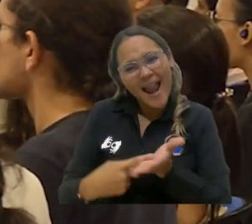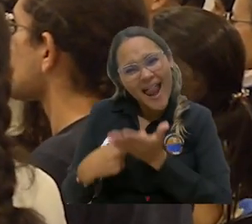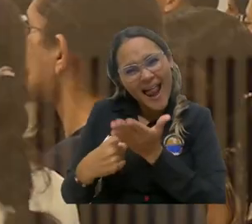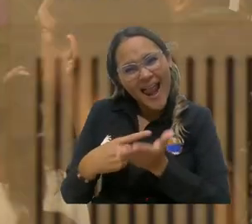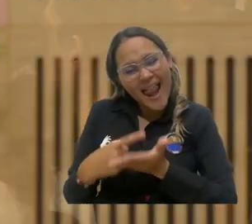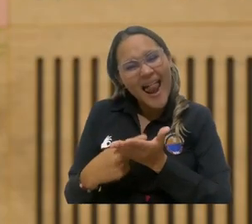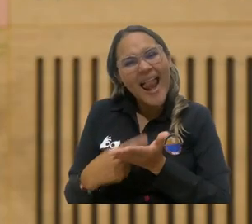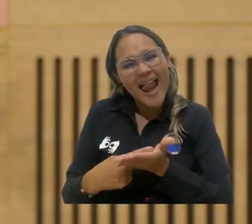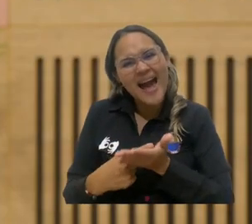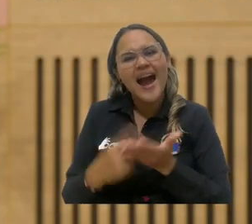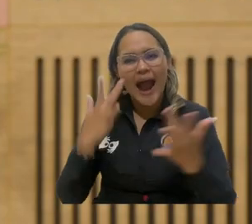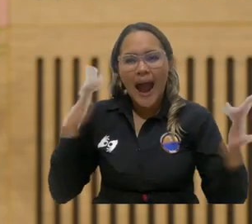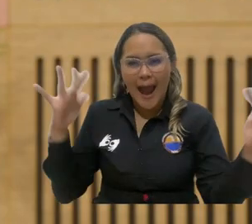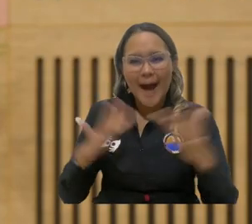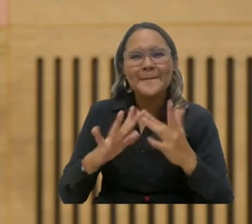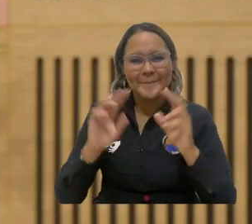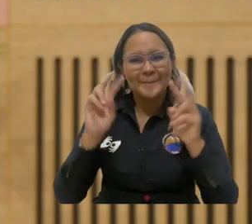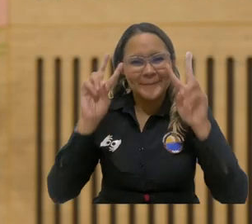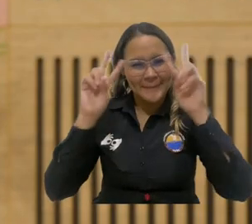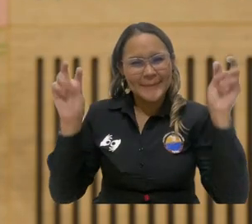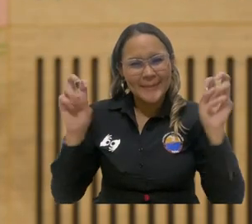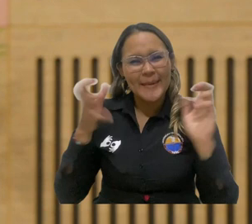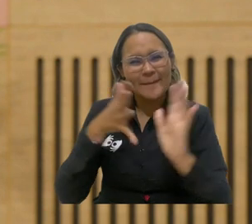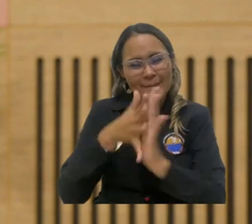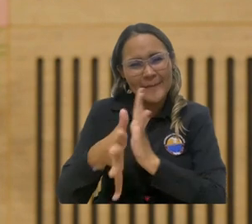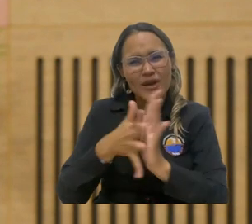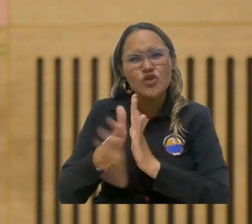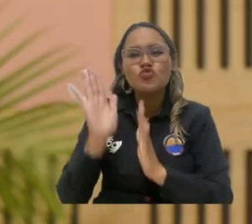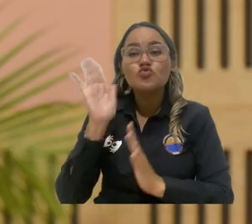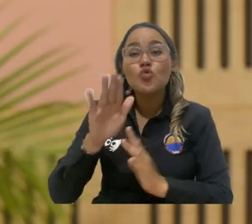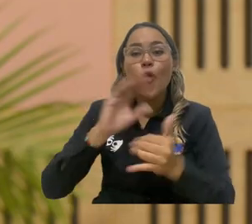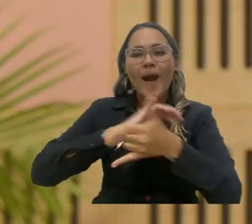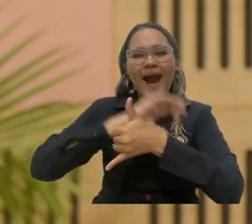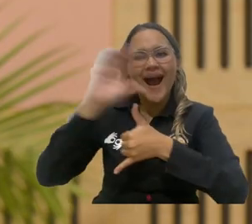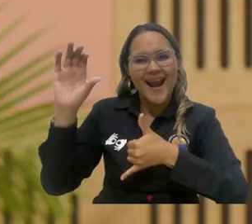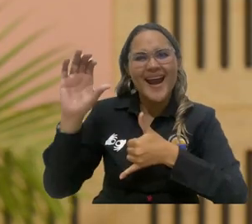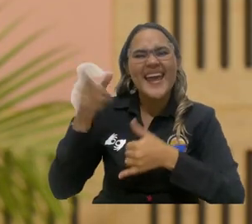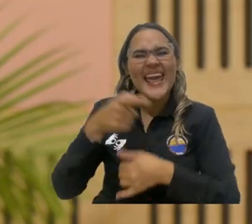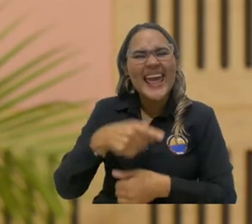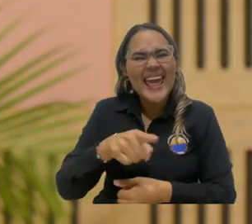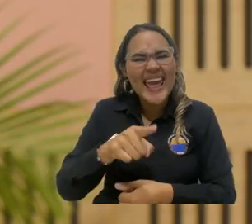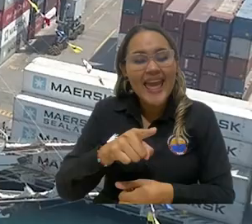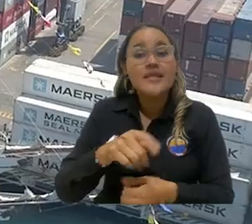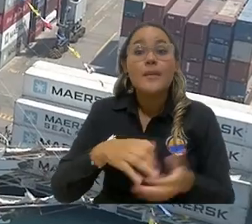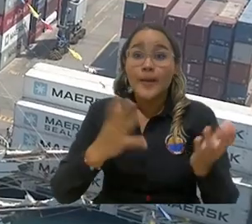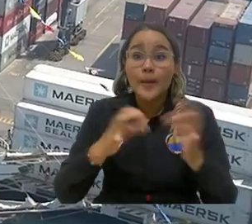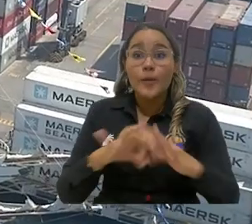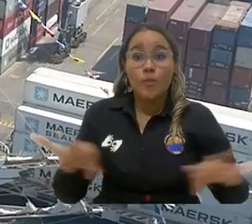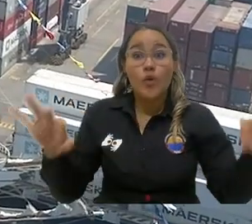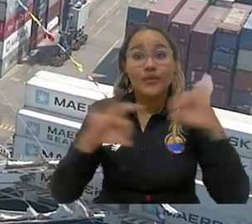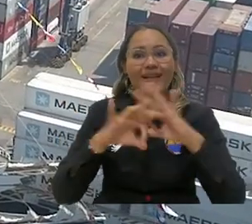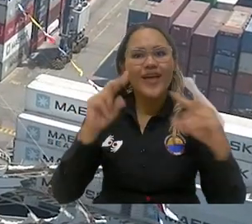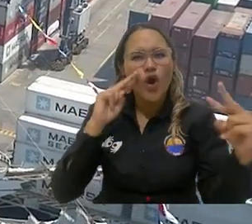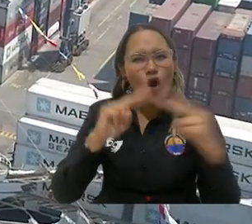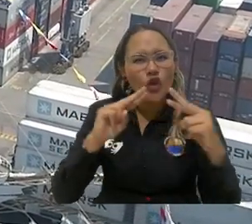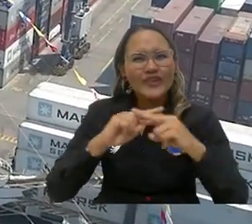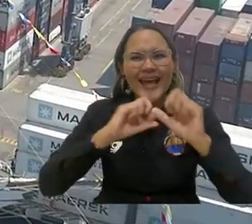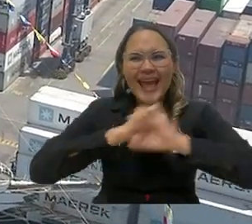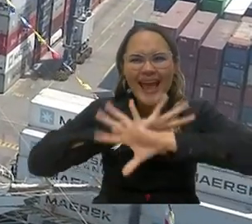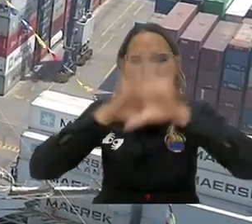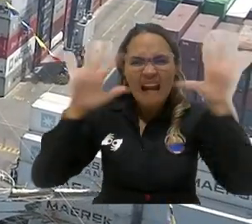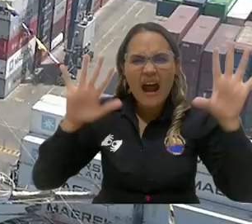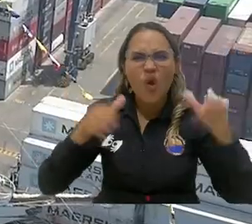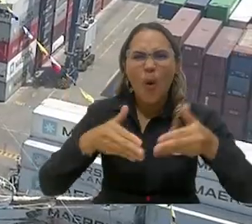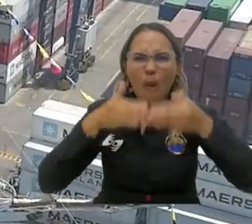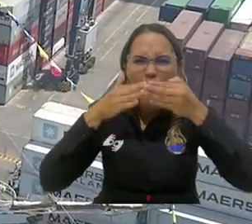Y esta charla se enmarca precisamente en ese tema tan global y tan complejo que es el Caribe, porque hay que conocer el espacio